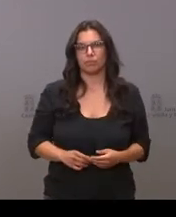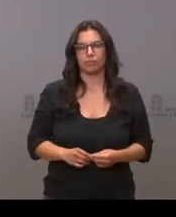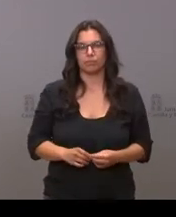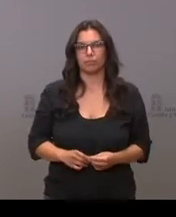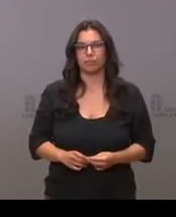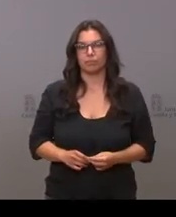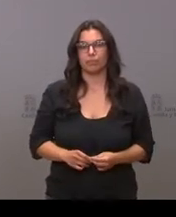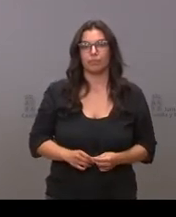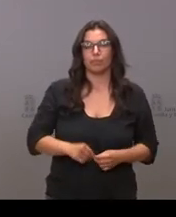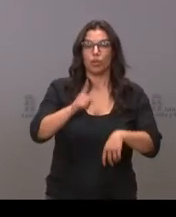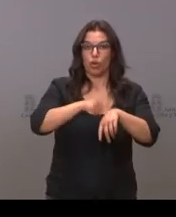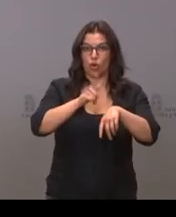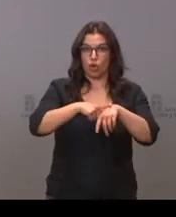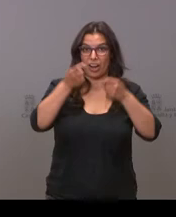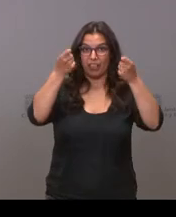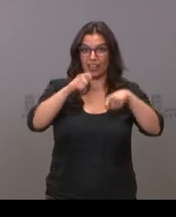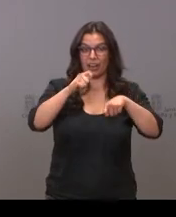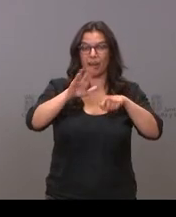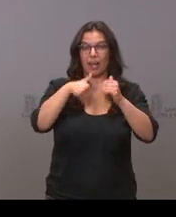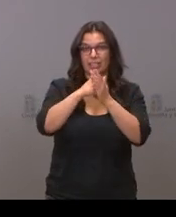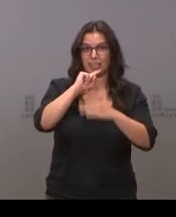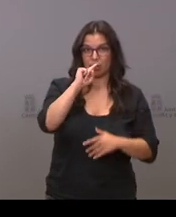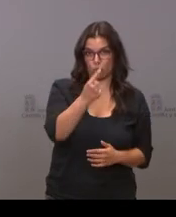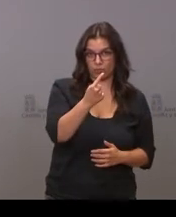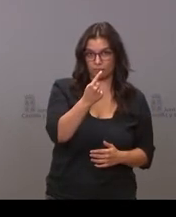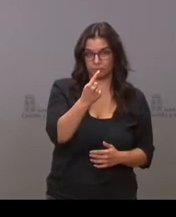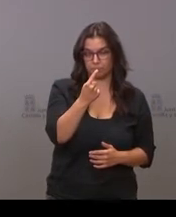horario es hasta la 1 si yo no recuerdo mal tengo aquí puesto